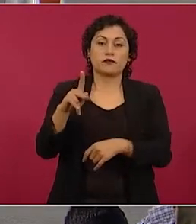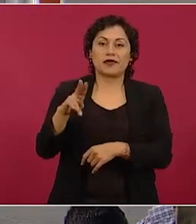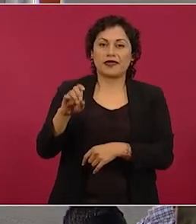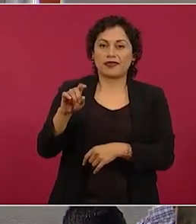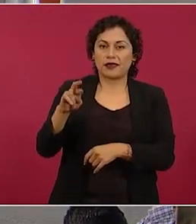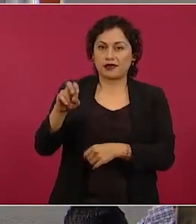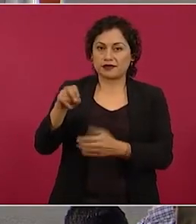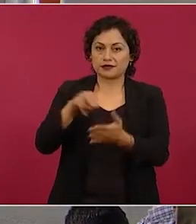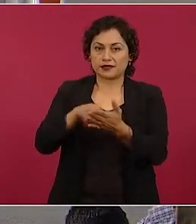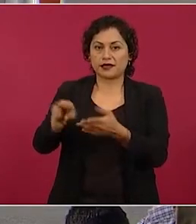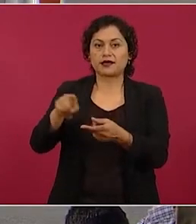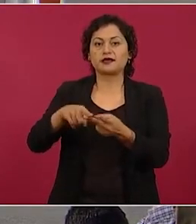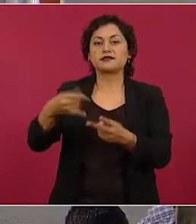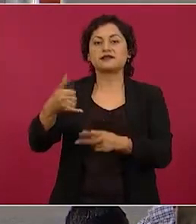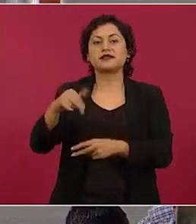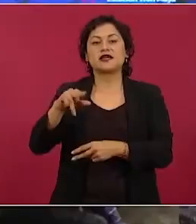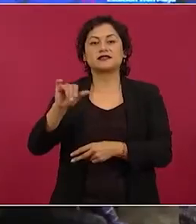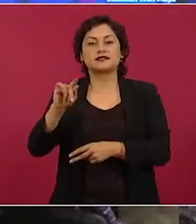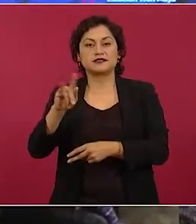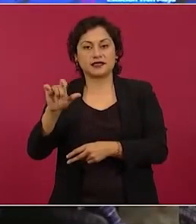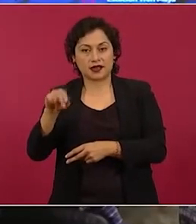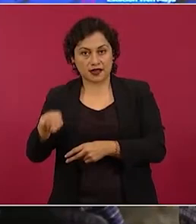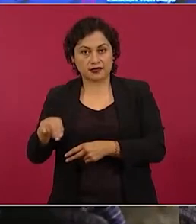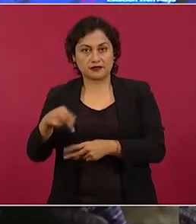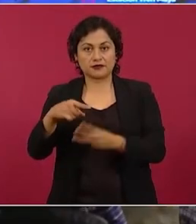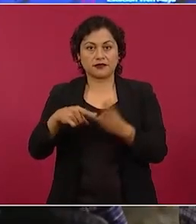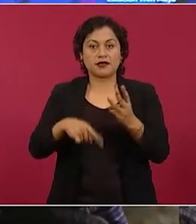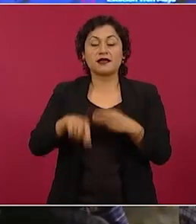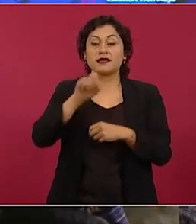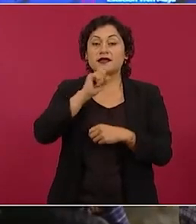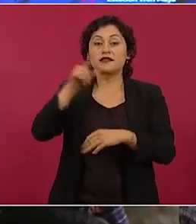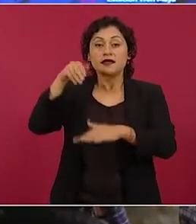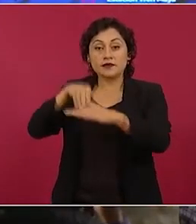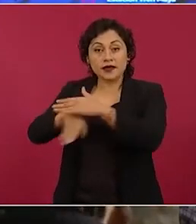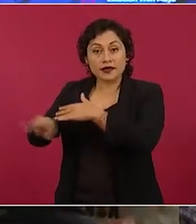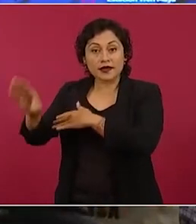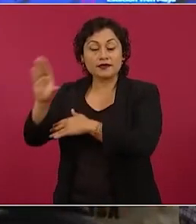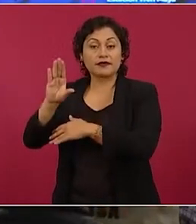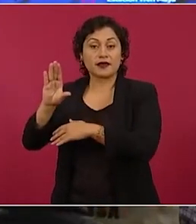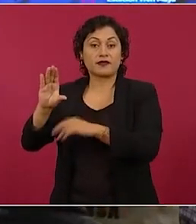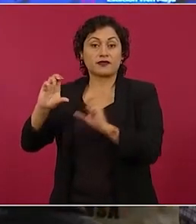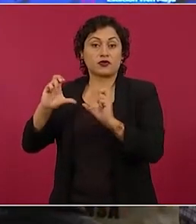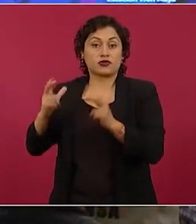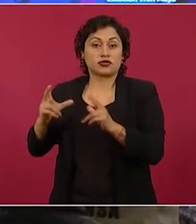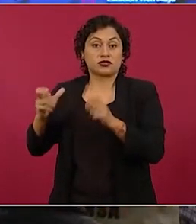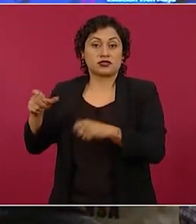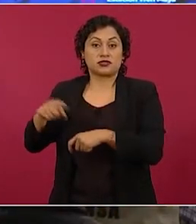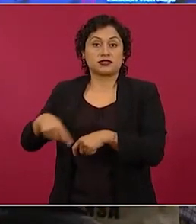y de nuevo entrando a Chiapas, Bonampak.